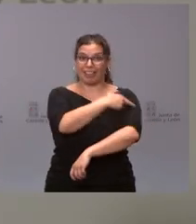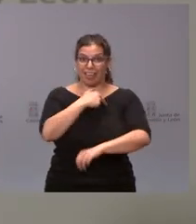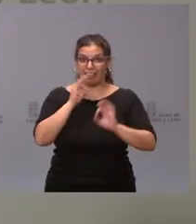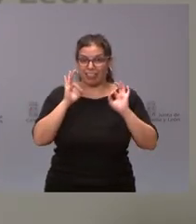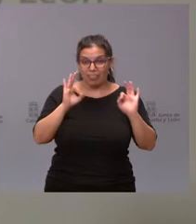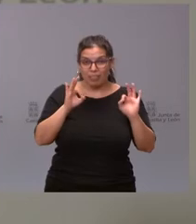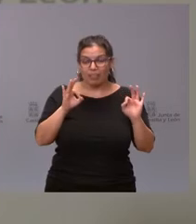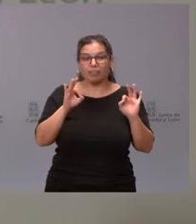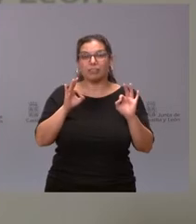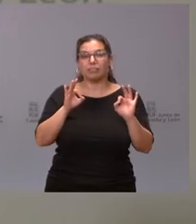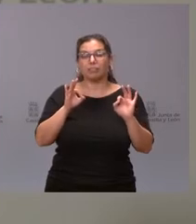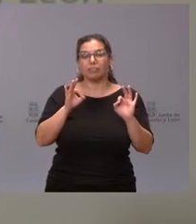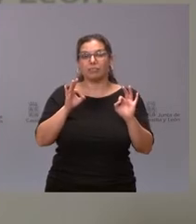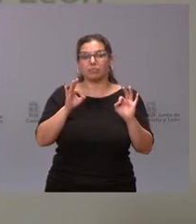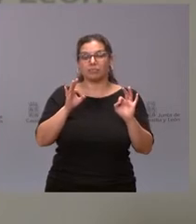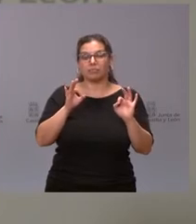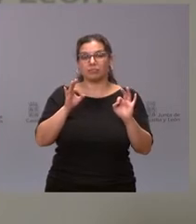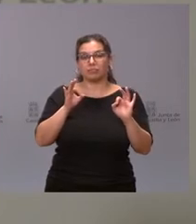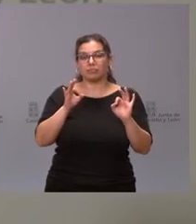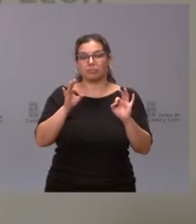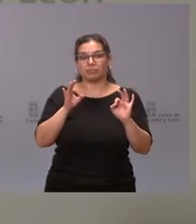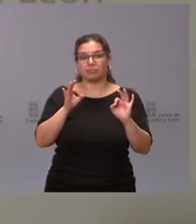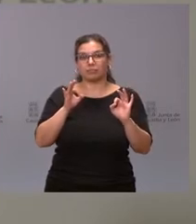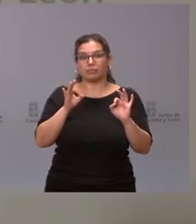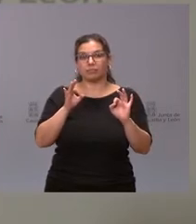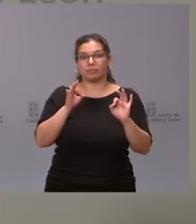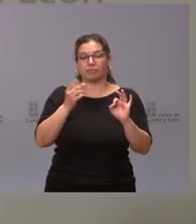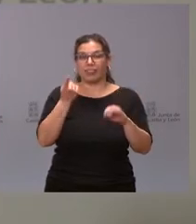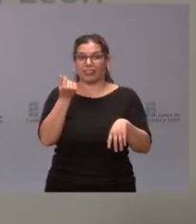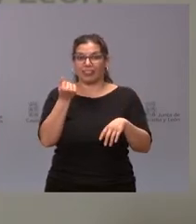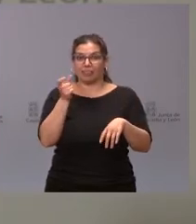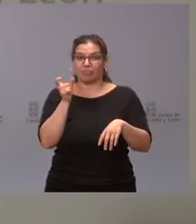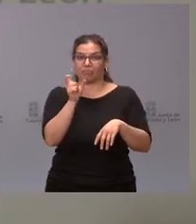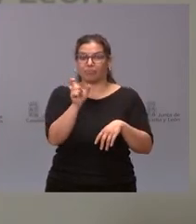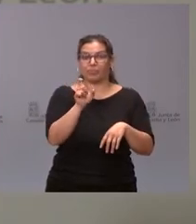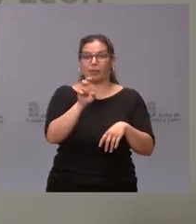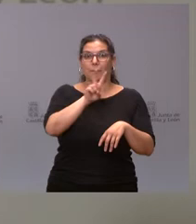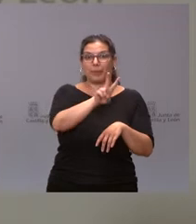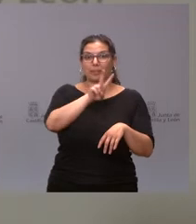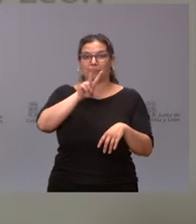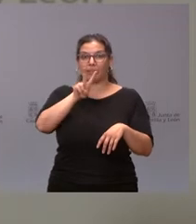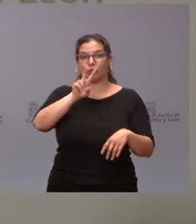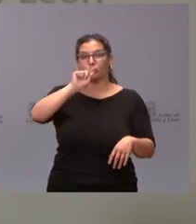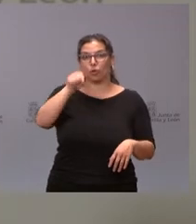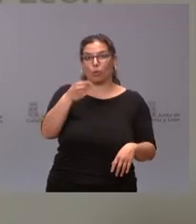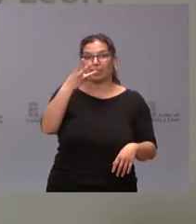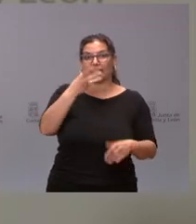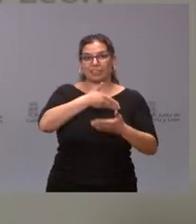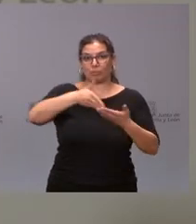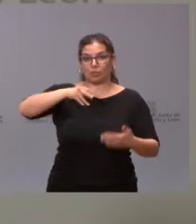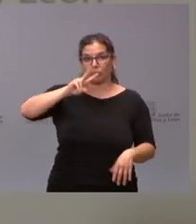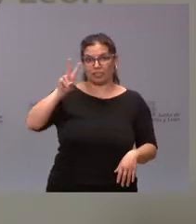estamos hablando de una actuación de 22,3 millones de euros.